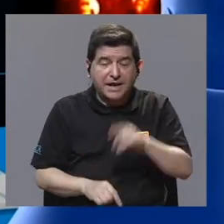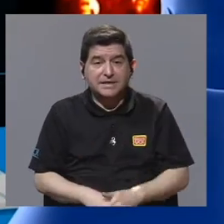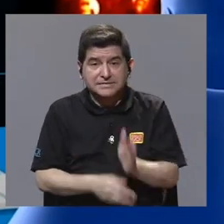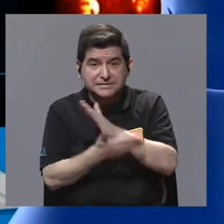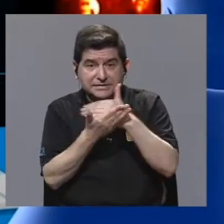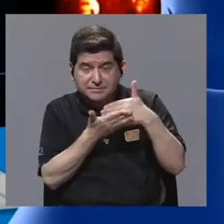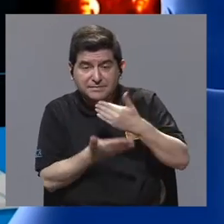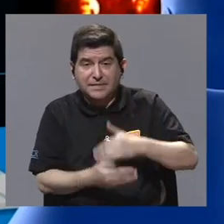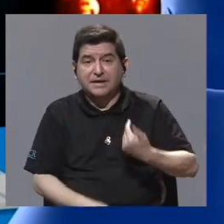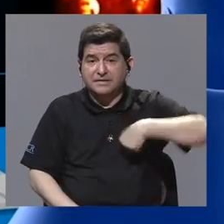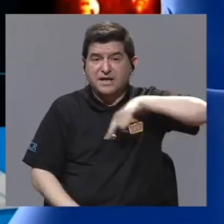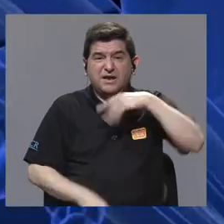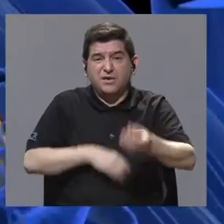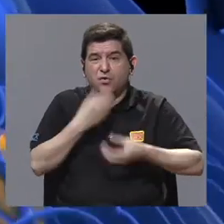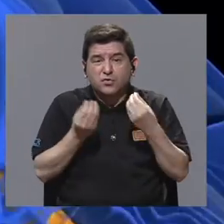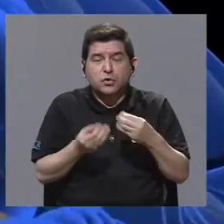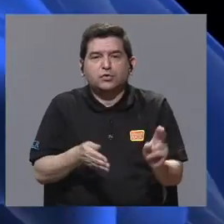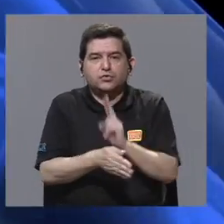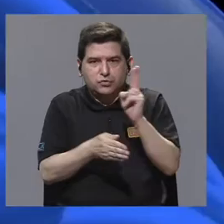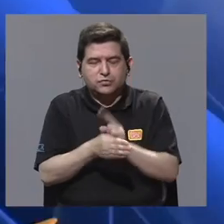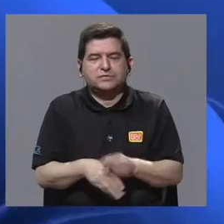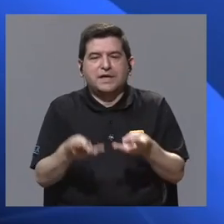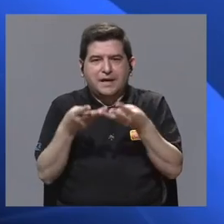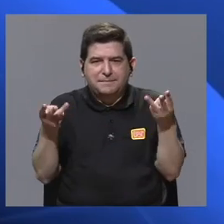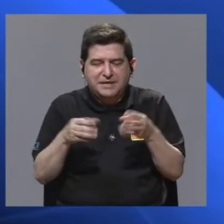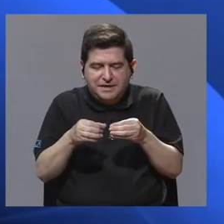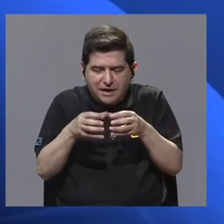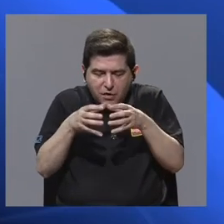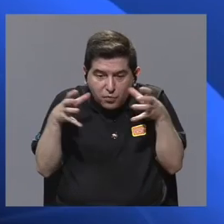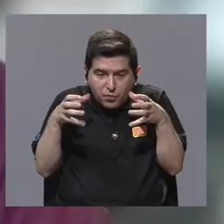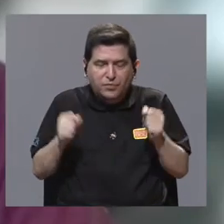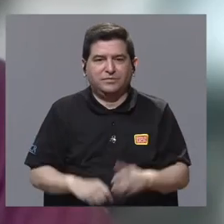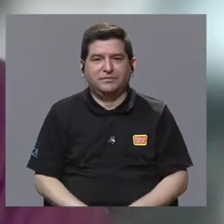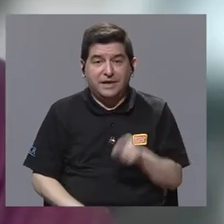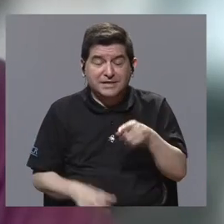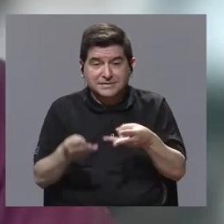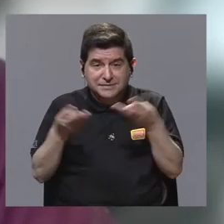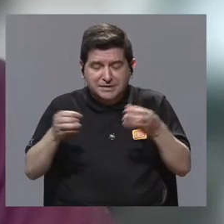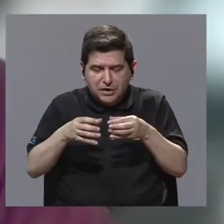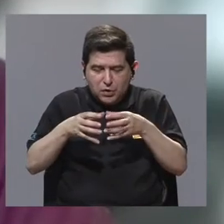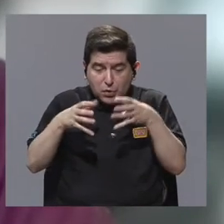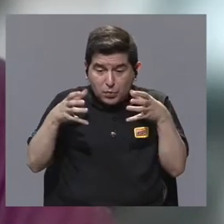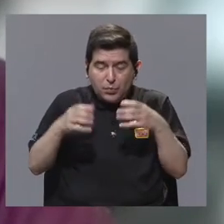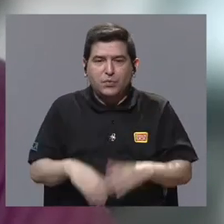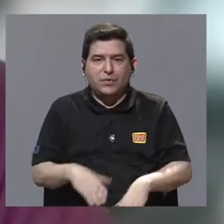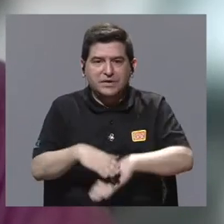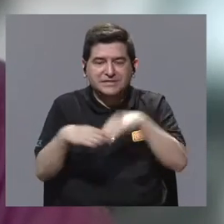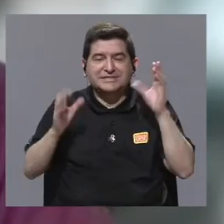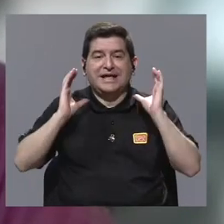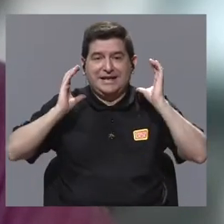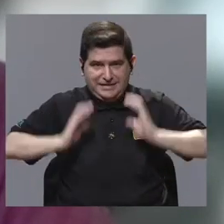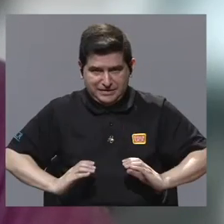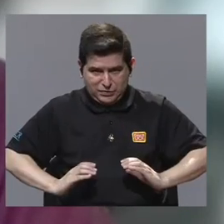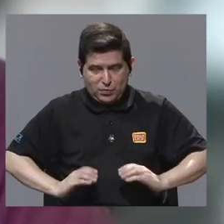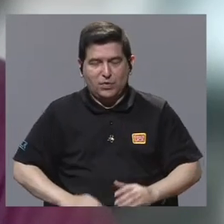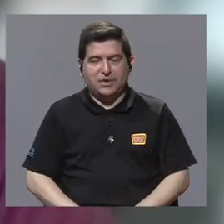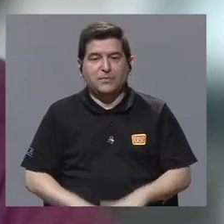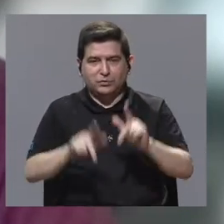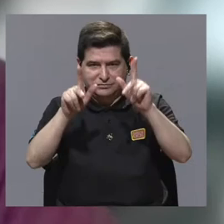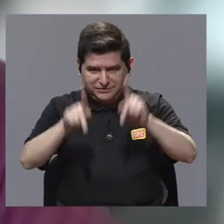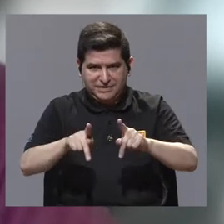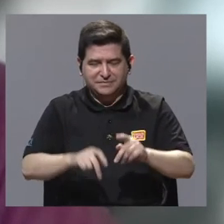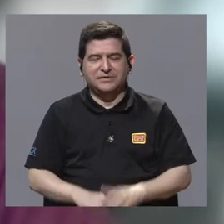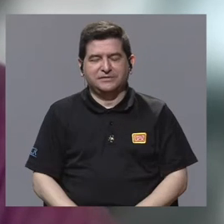ese órgano, nosotros lo que hacemos es utilizar el material radioactivo. Este material radioactivo va a salir del cuerpo,